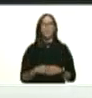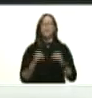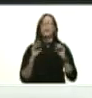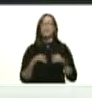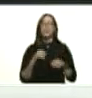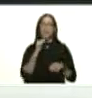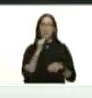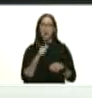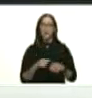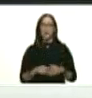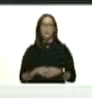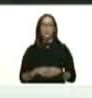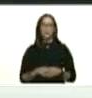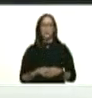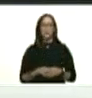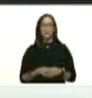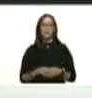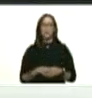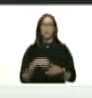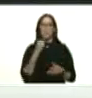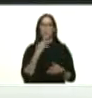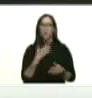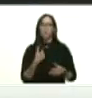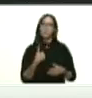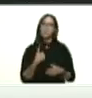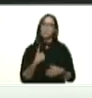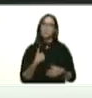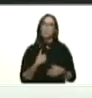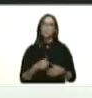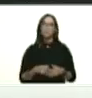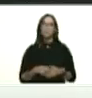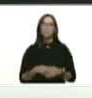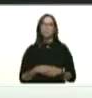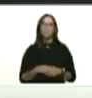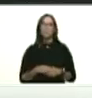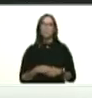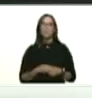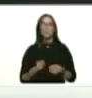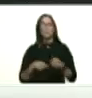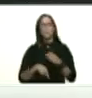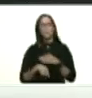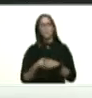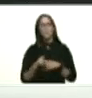el agua a llevar bueno yo voy a